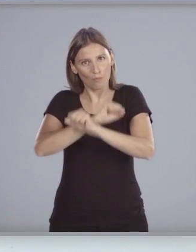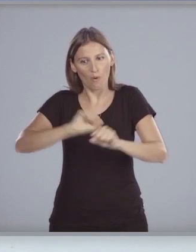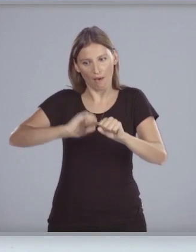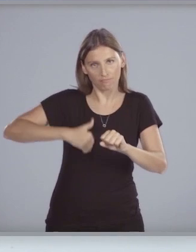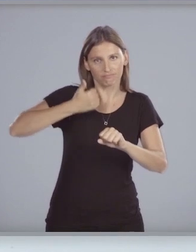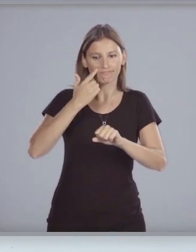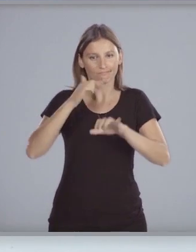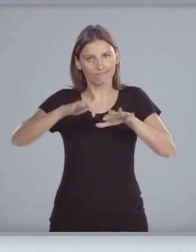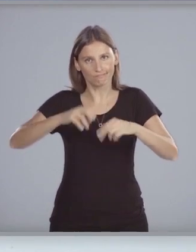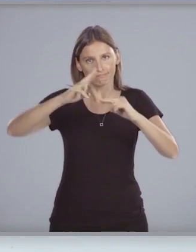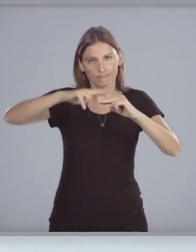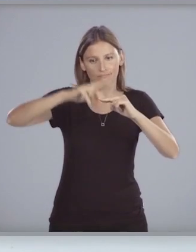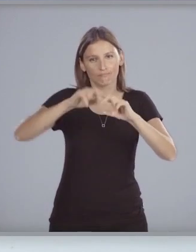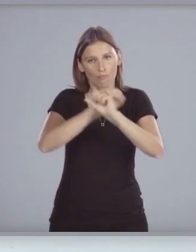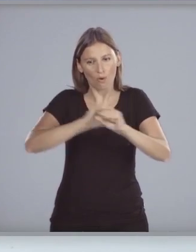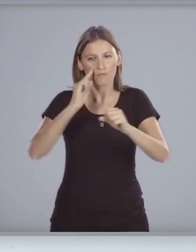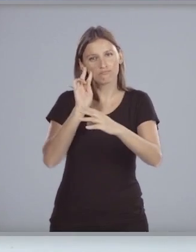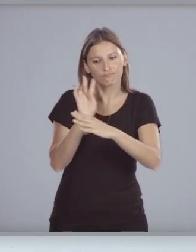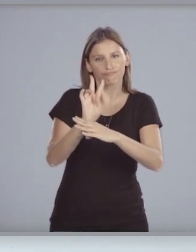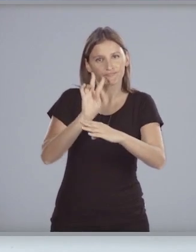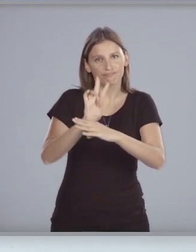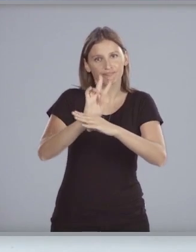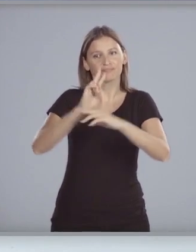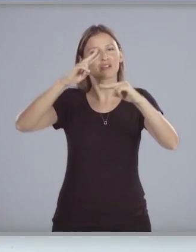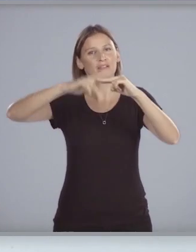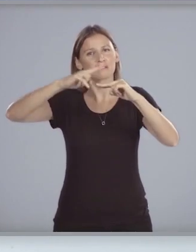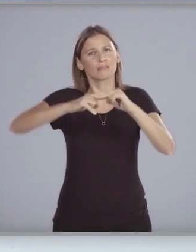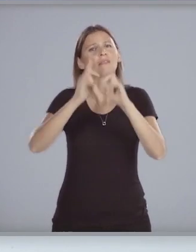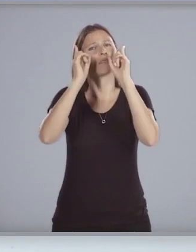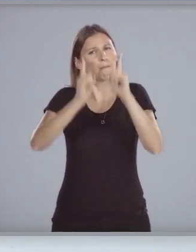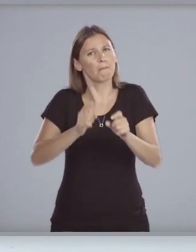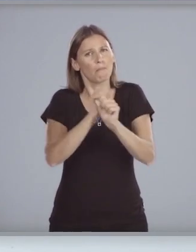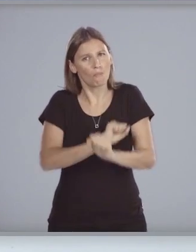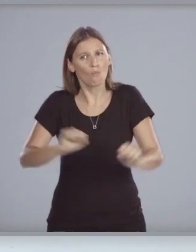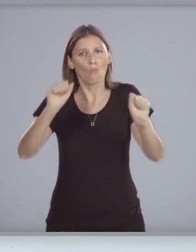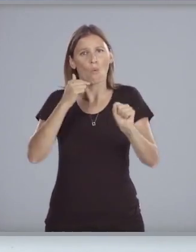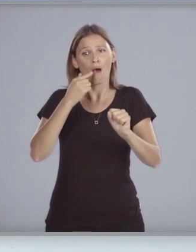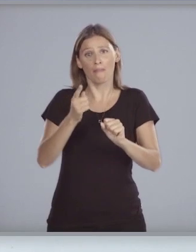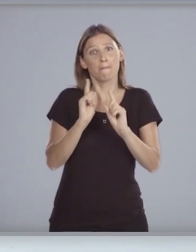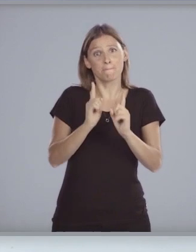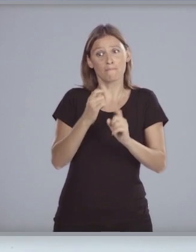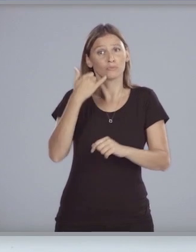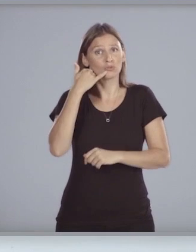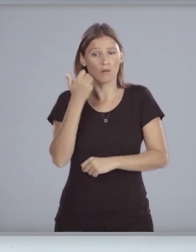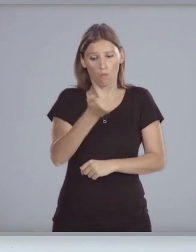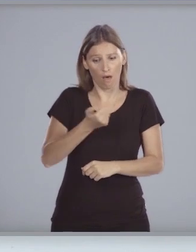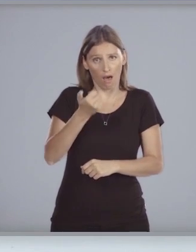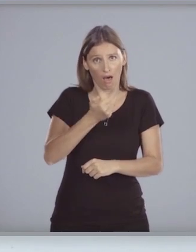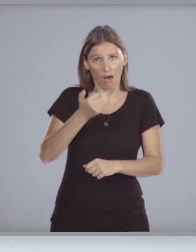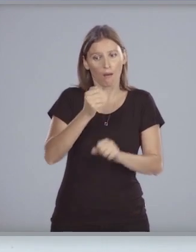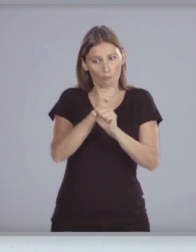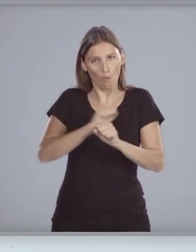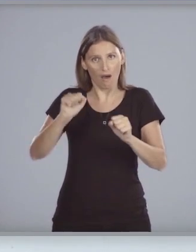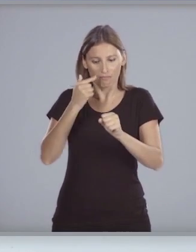ser iniciados y seguidos mediante internet e incluso desde los propios teléfonos